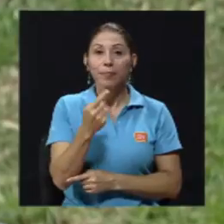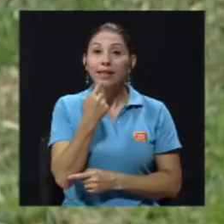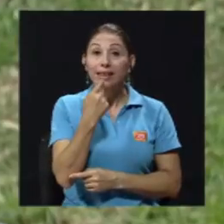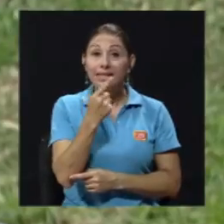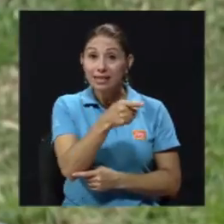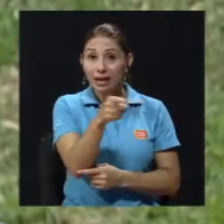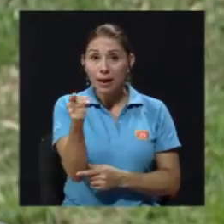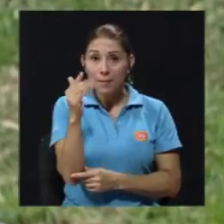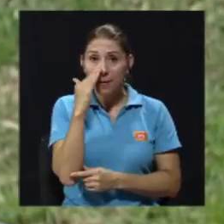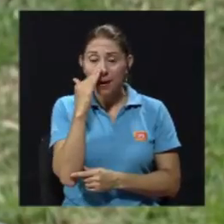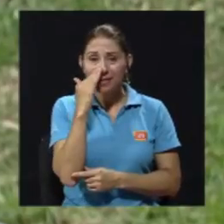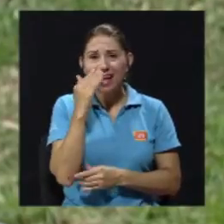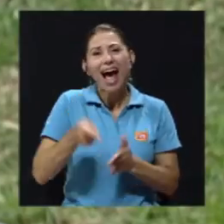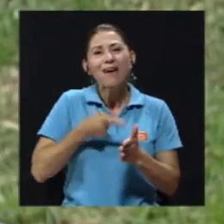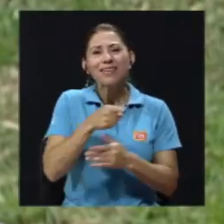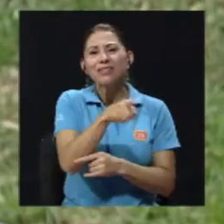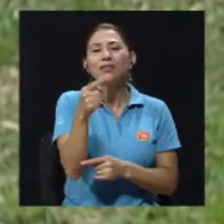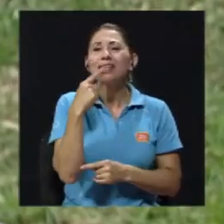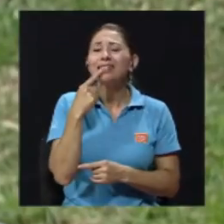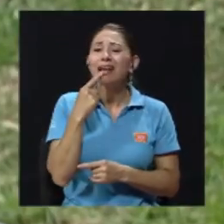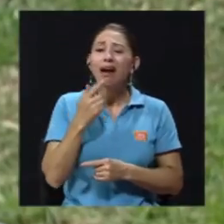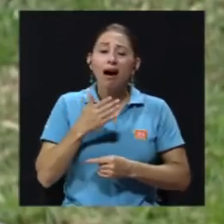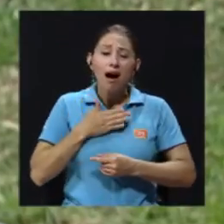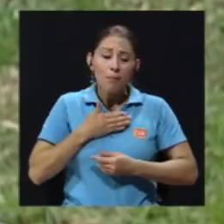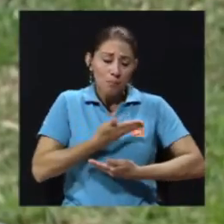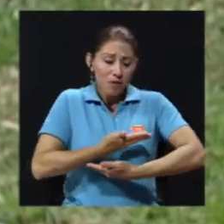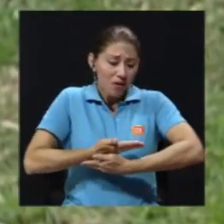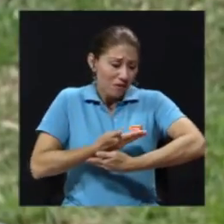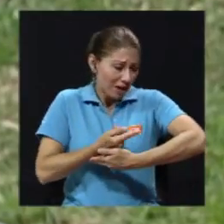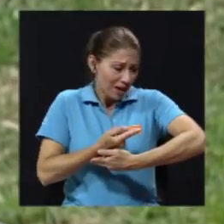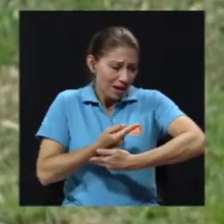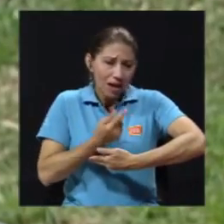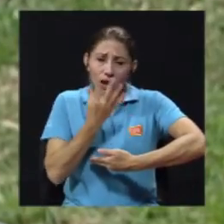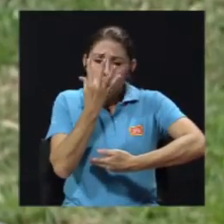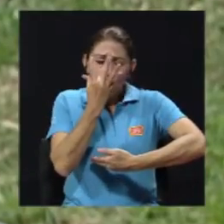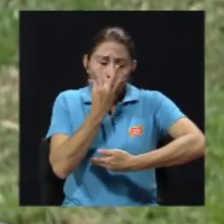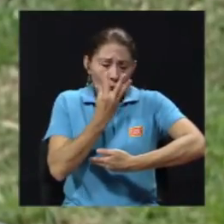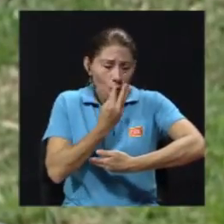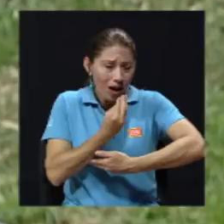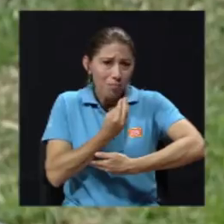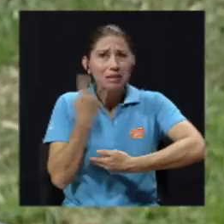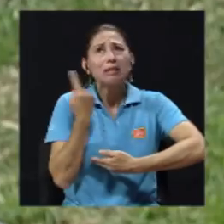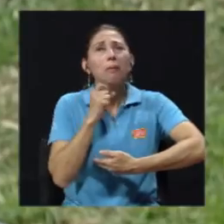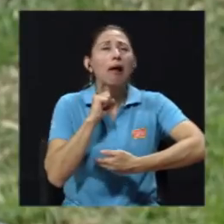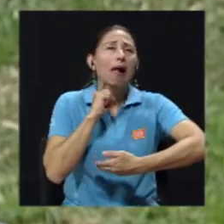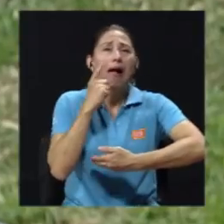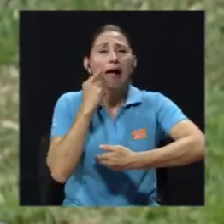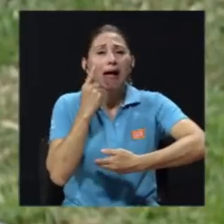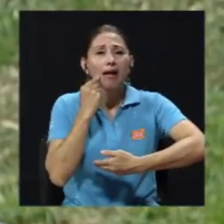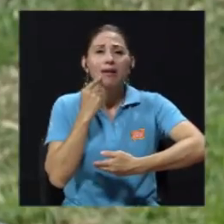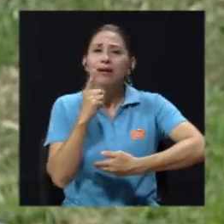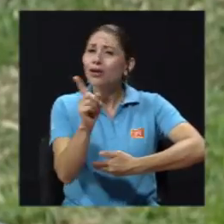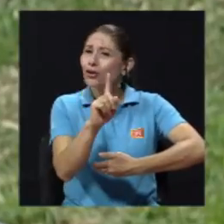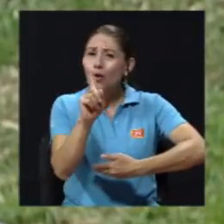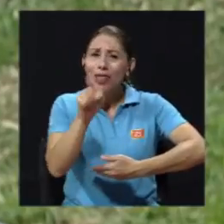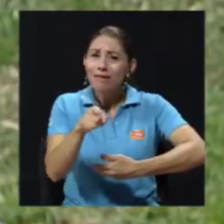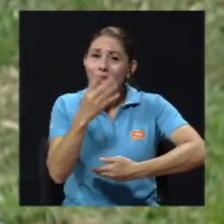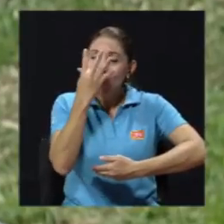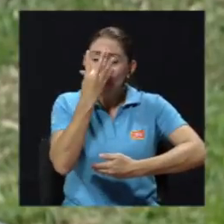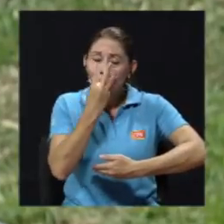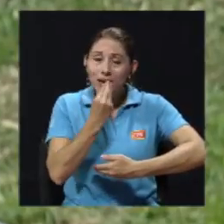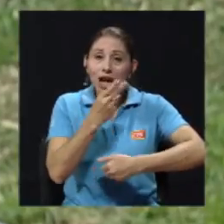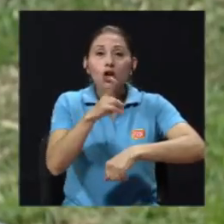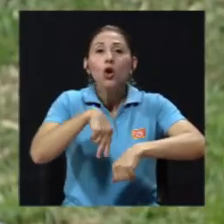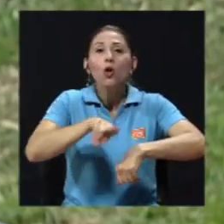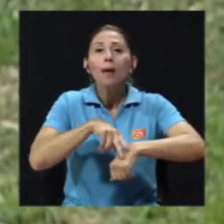mamás, dice, es que mi bebé no duerme. Otra pregunta, mi bebé no duerme. Y yo, es que no tiene que dormir. Lo